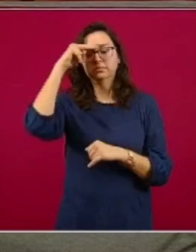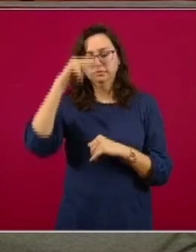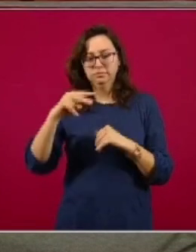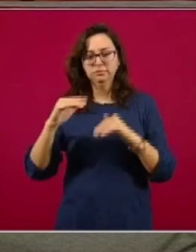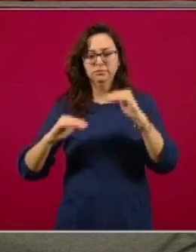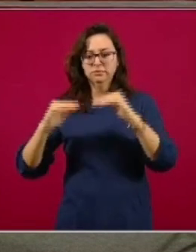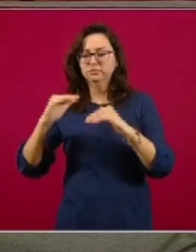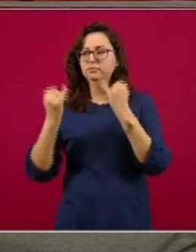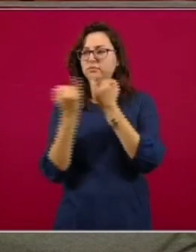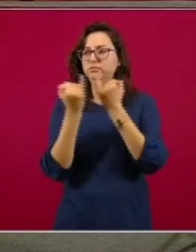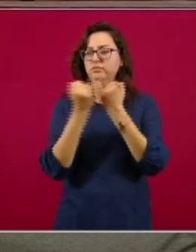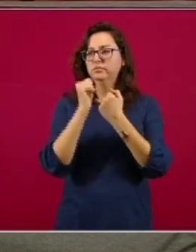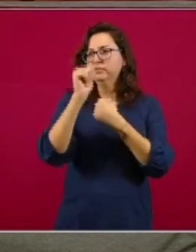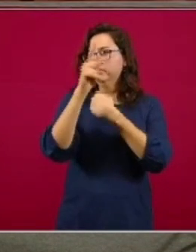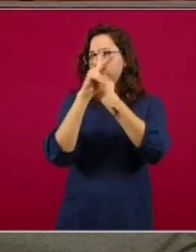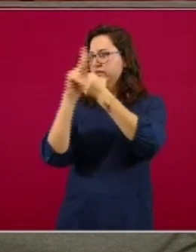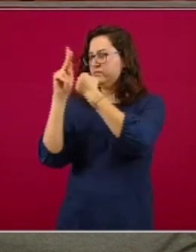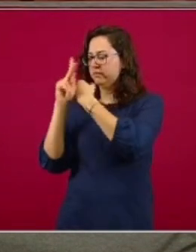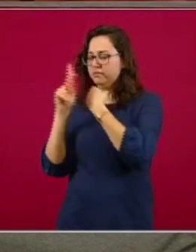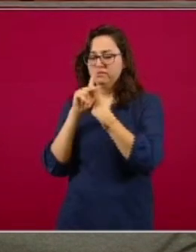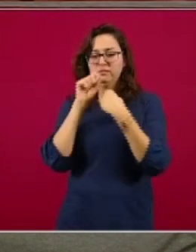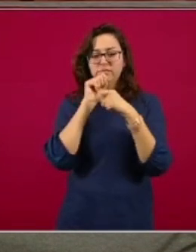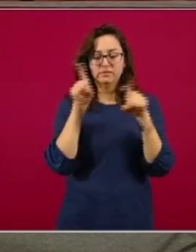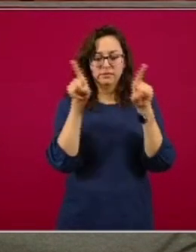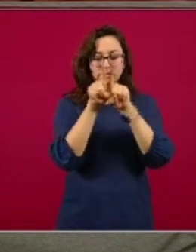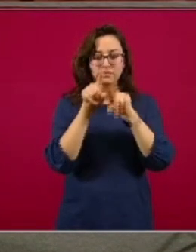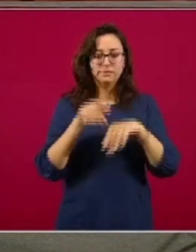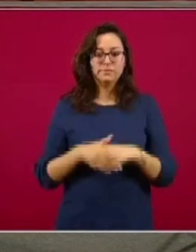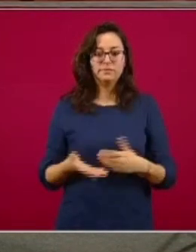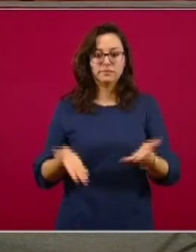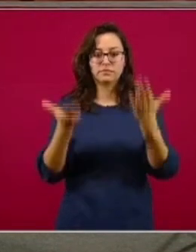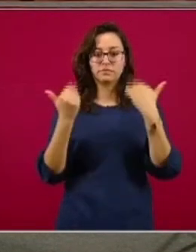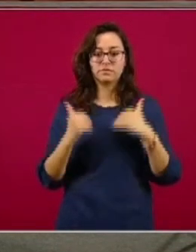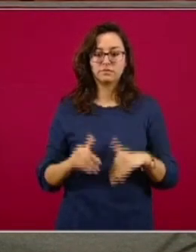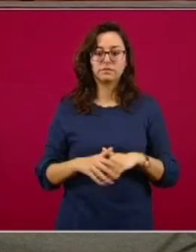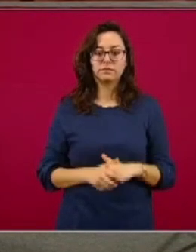compatibles con lo que encuentra uno en varios otros países. La siguiente, por favor.